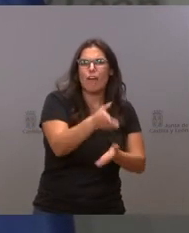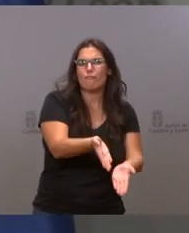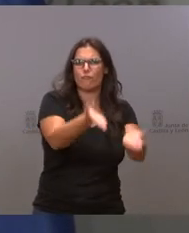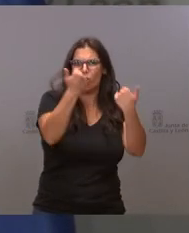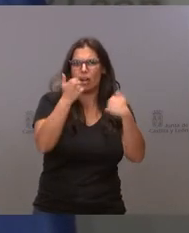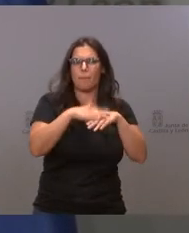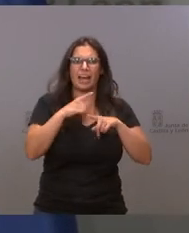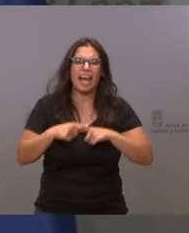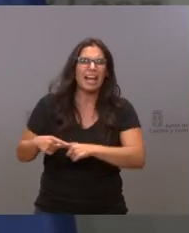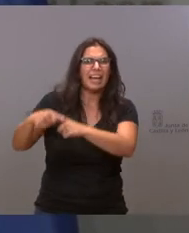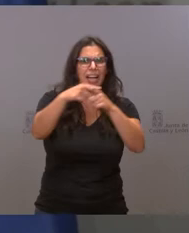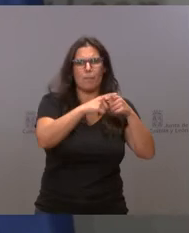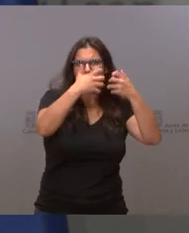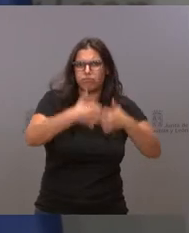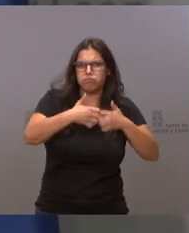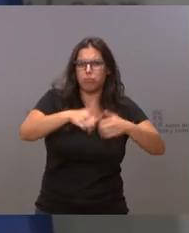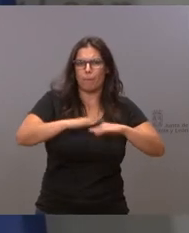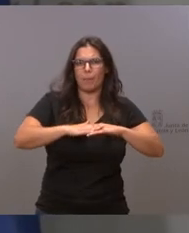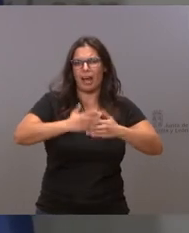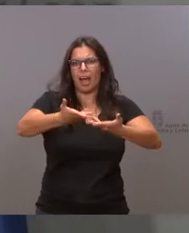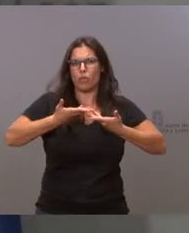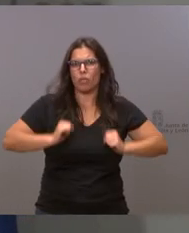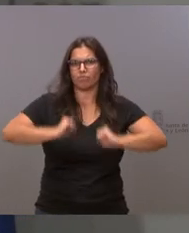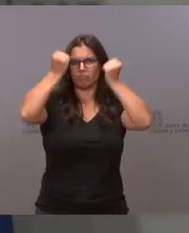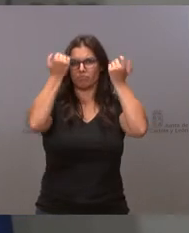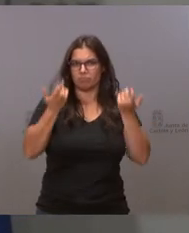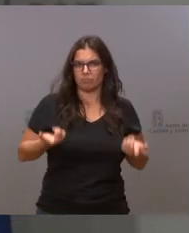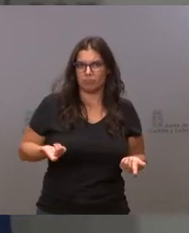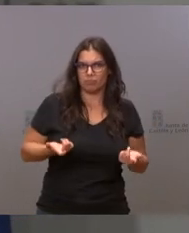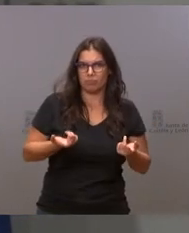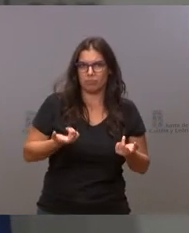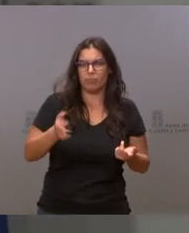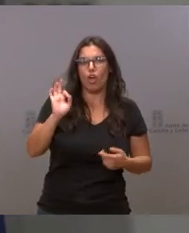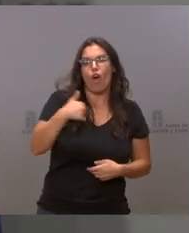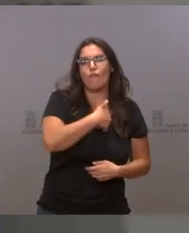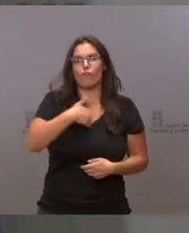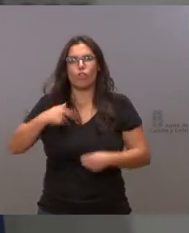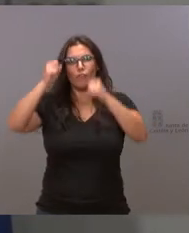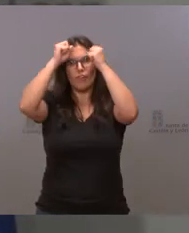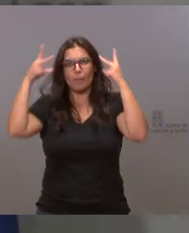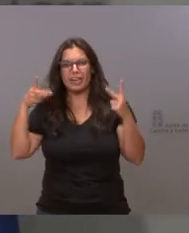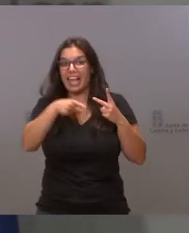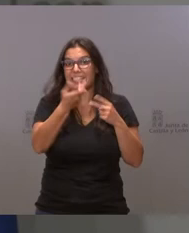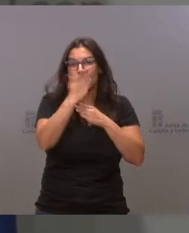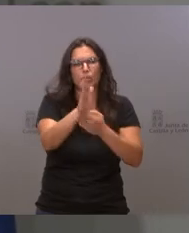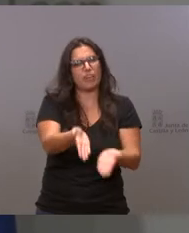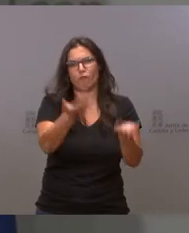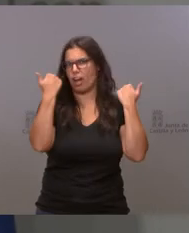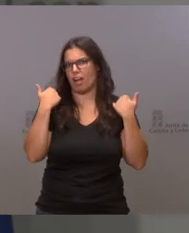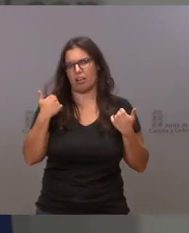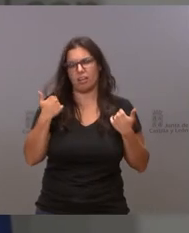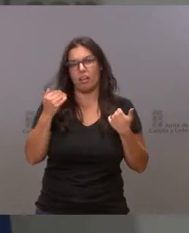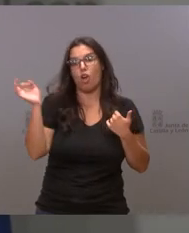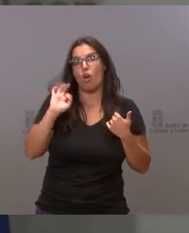de equipos de soporte vital. Retire usted esa propuesta que hace del papel de la enfermería. O esa propuesta de incremento